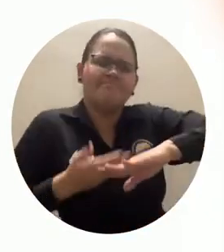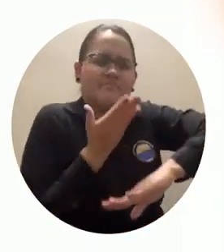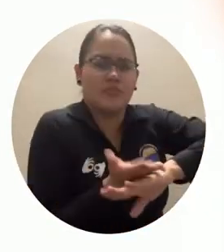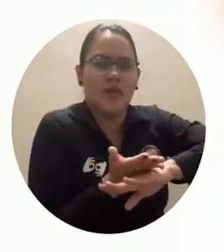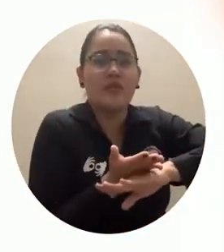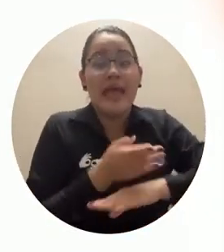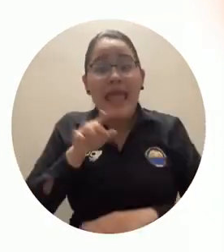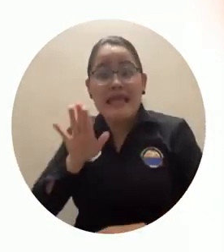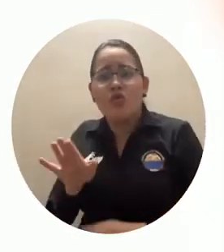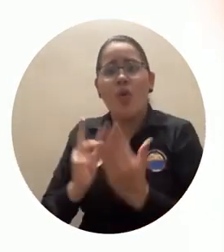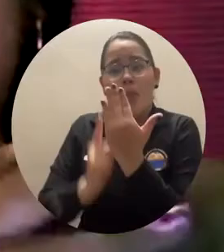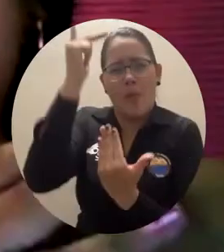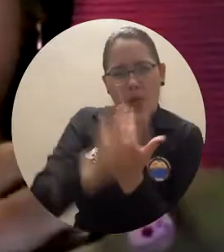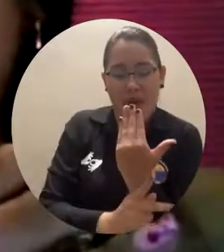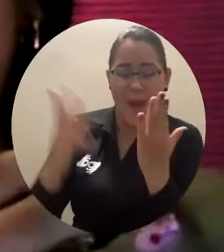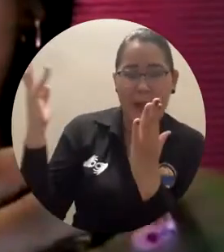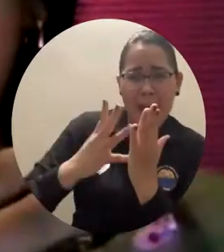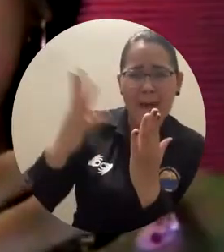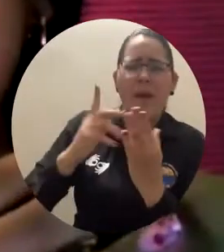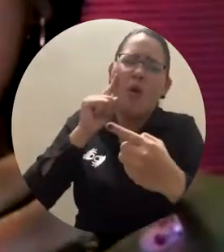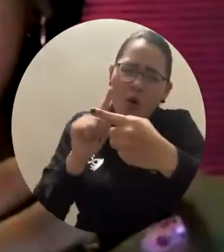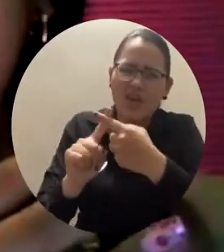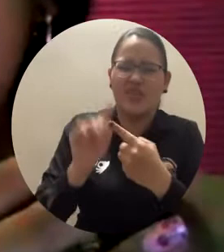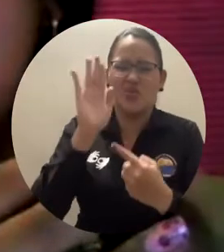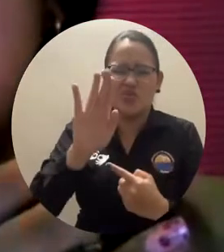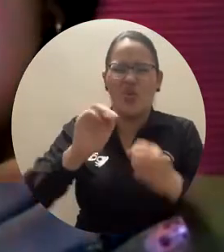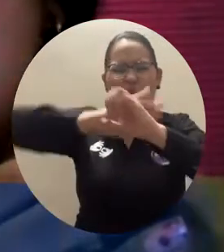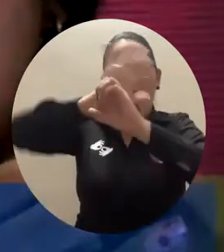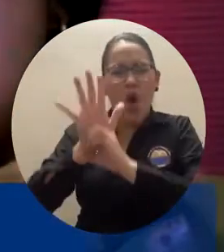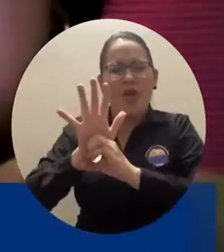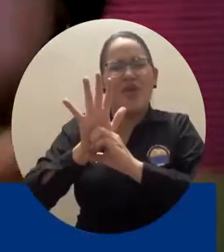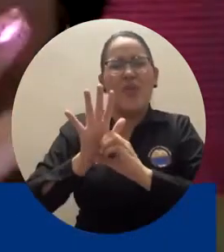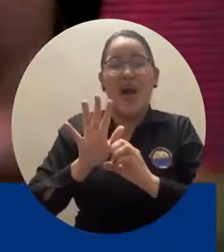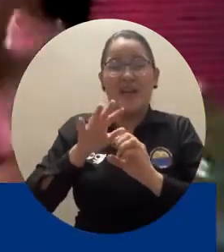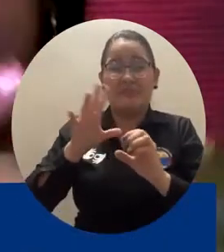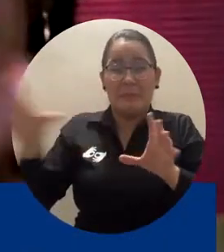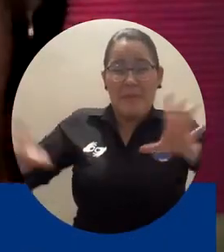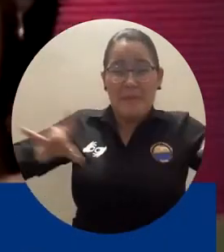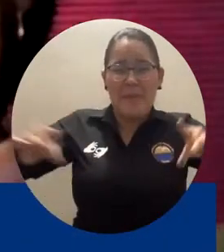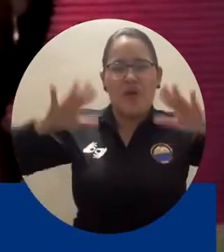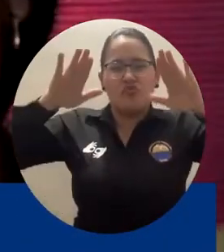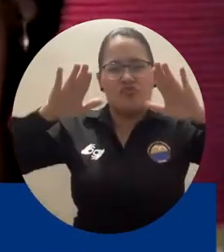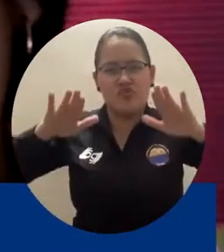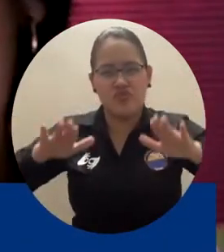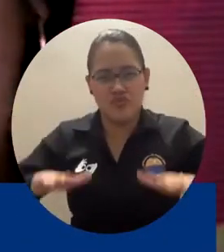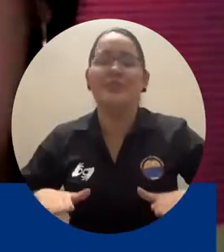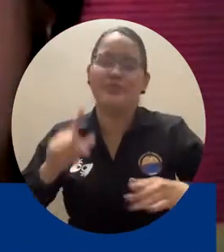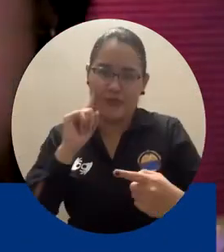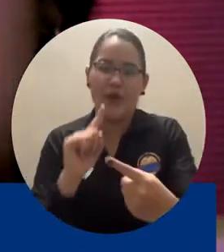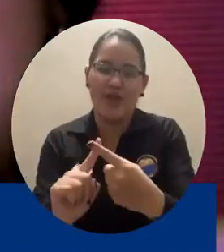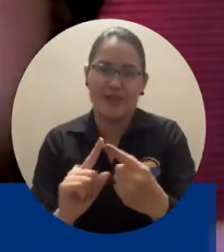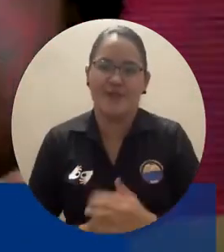universidad del magdalena priorizó aquellos proyectos que buscaban dar una solución o mitigar de una u otra manera